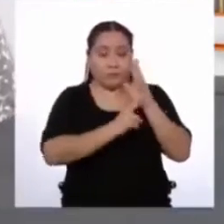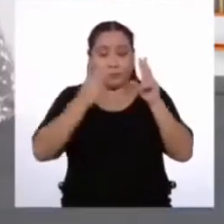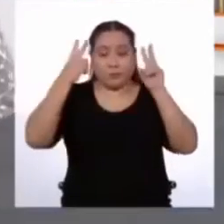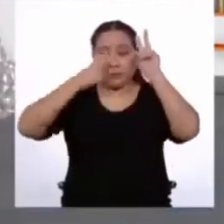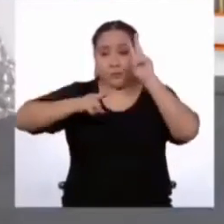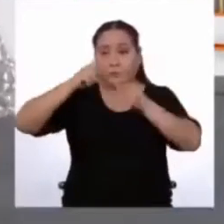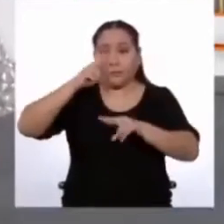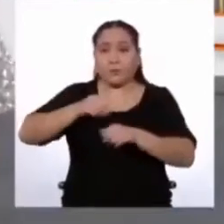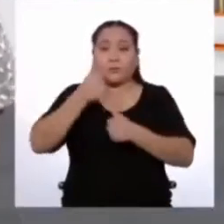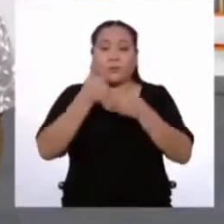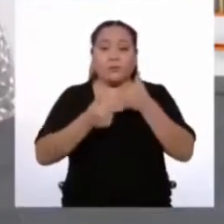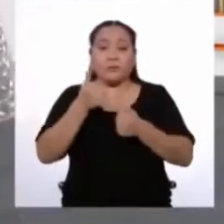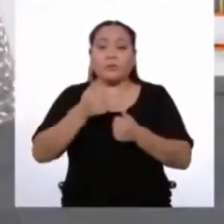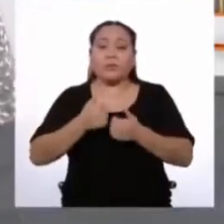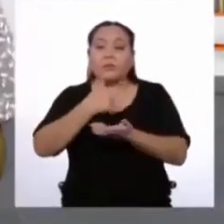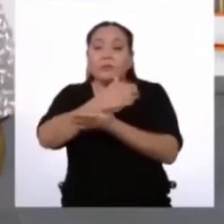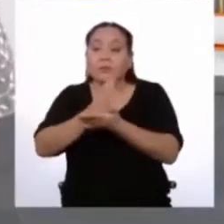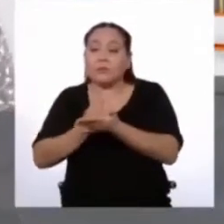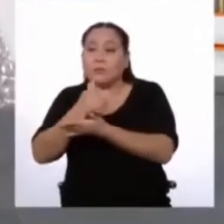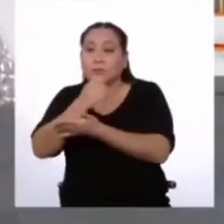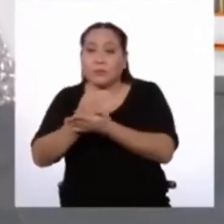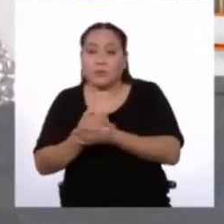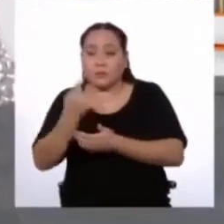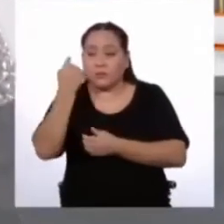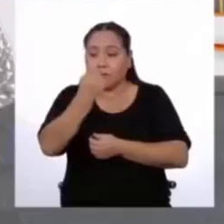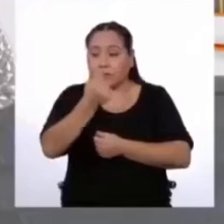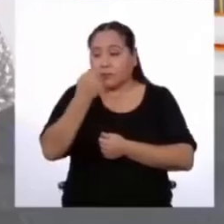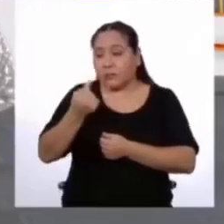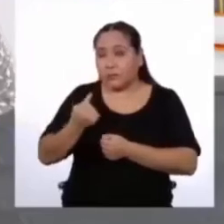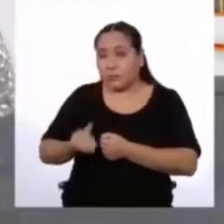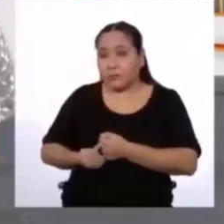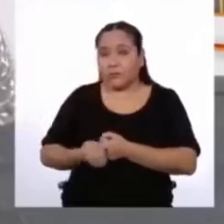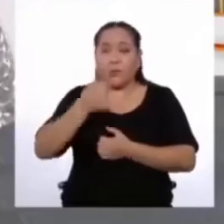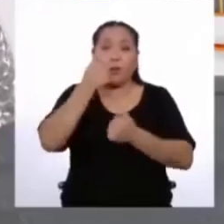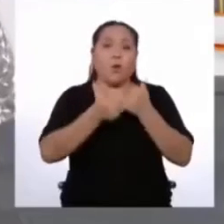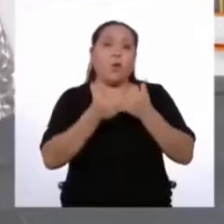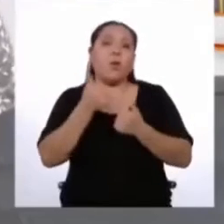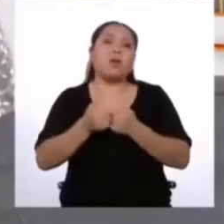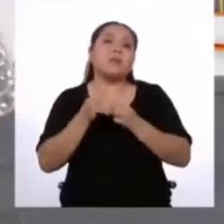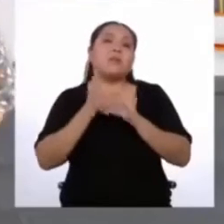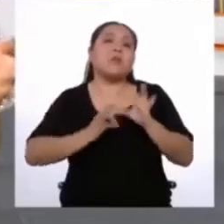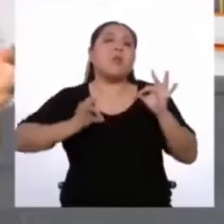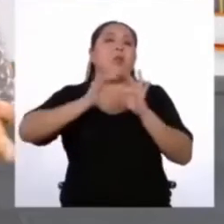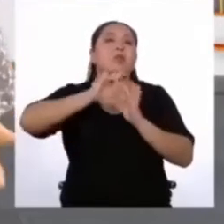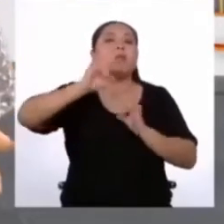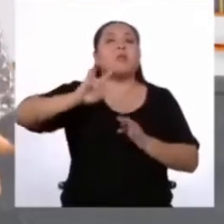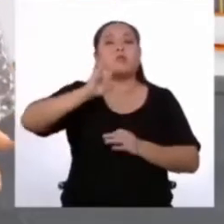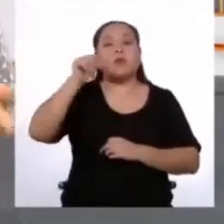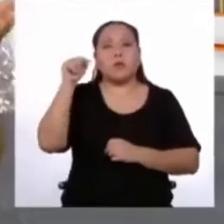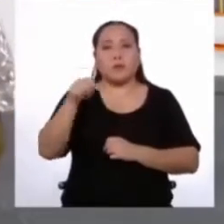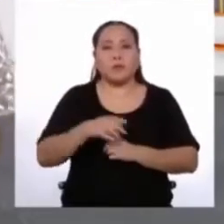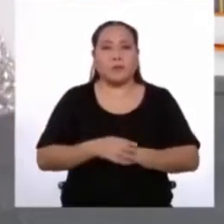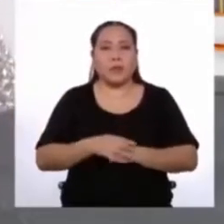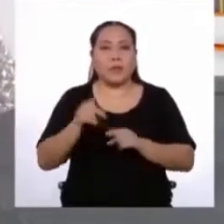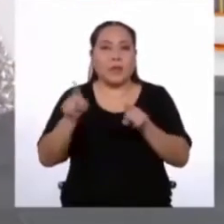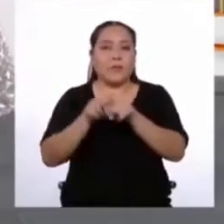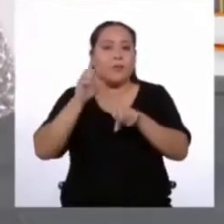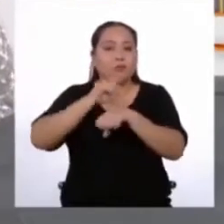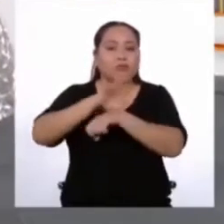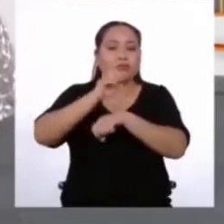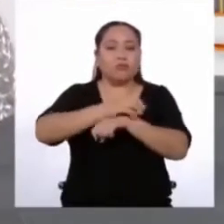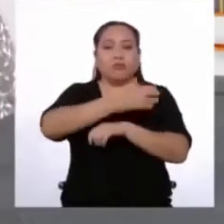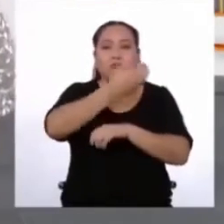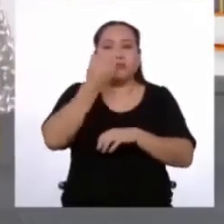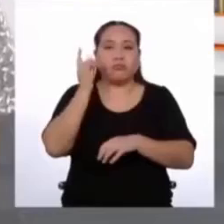cuáles son las partes, qué contiene cada una de ellas y cuál es su utilidad. Así como recomendaciones para su mejor